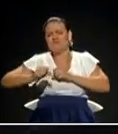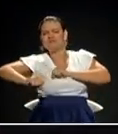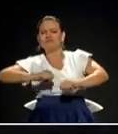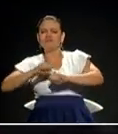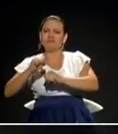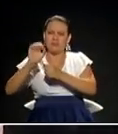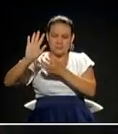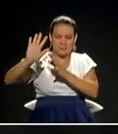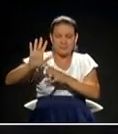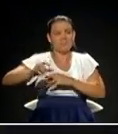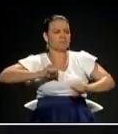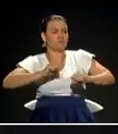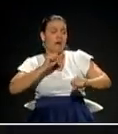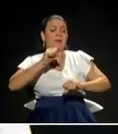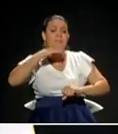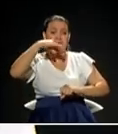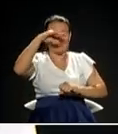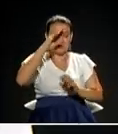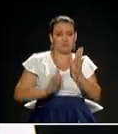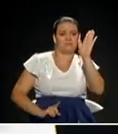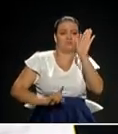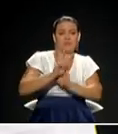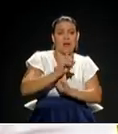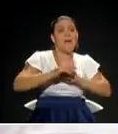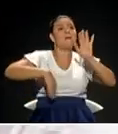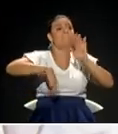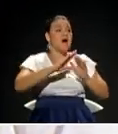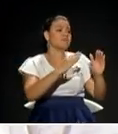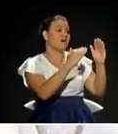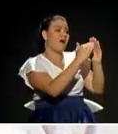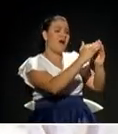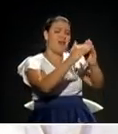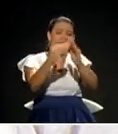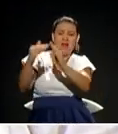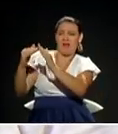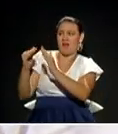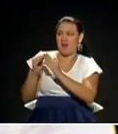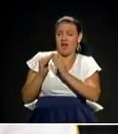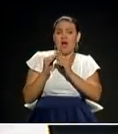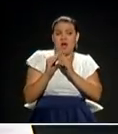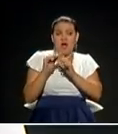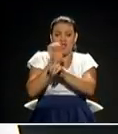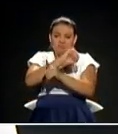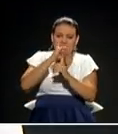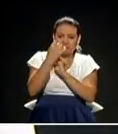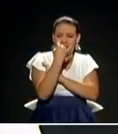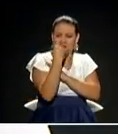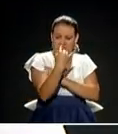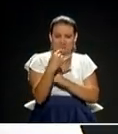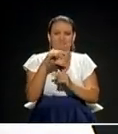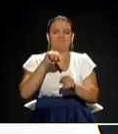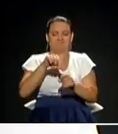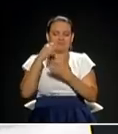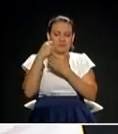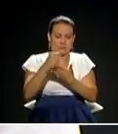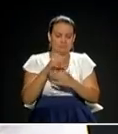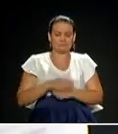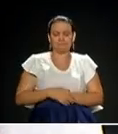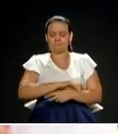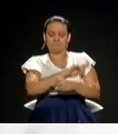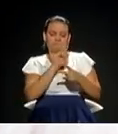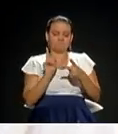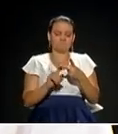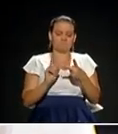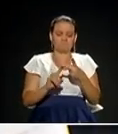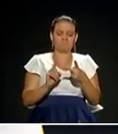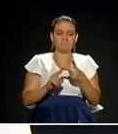que Medellín avance rápidamente. Especialmente en la construcción de vivienda, de vivienda de interés social. Ese es un primer gran punto. Segundo, hay unas